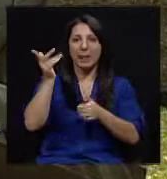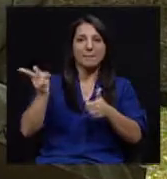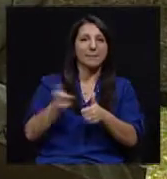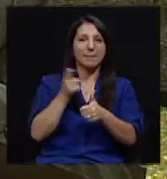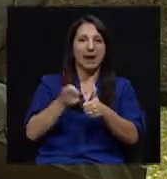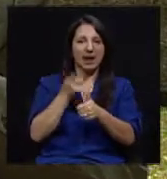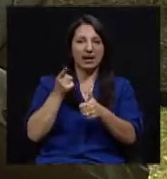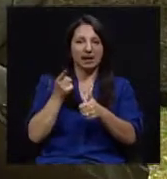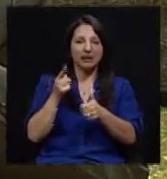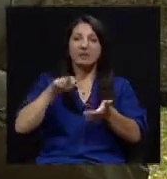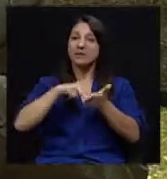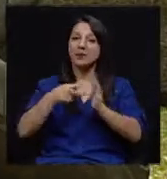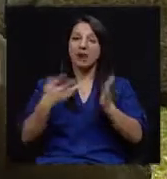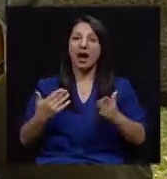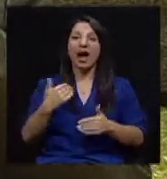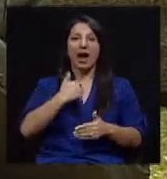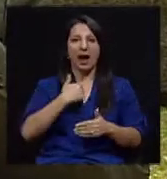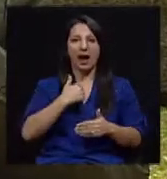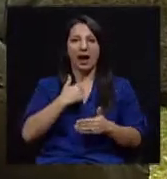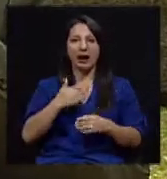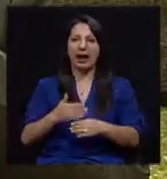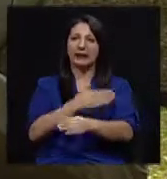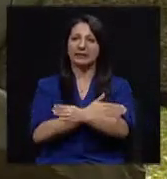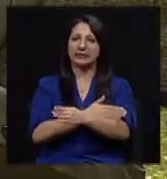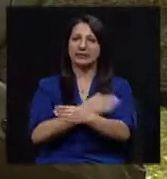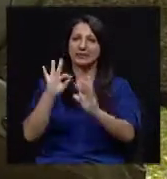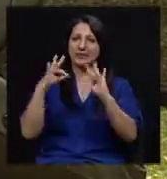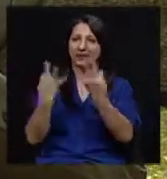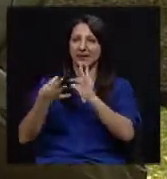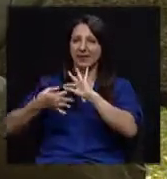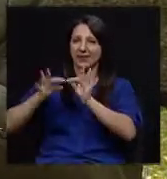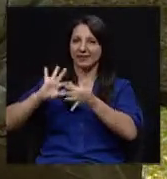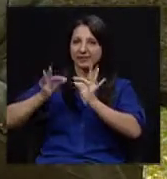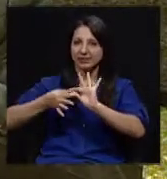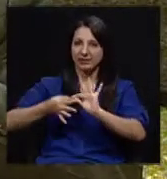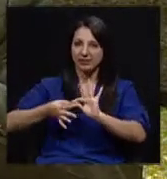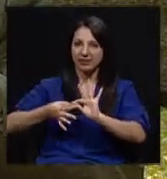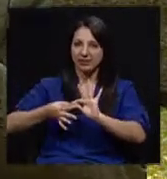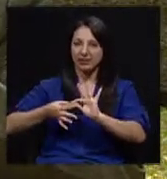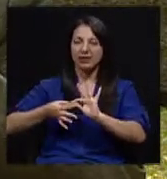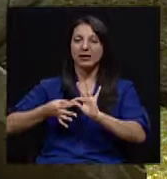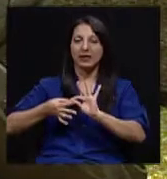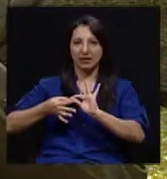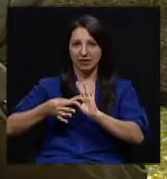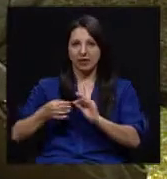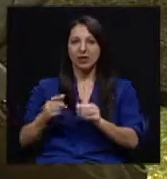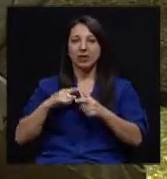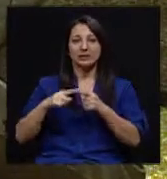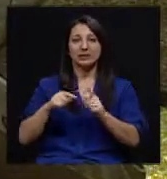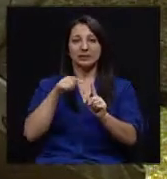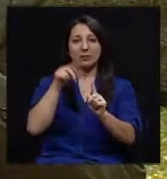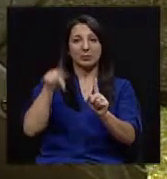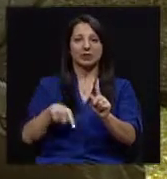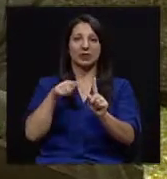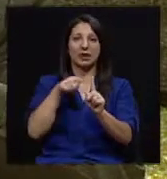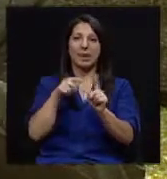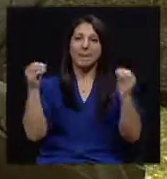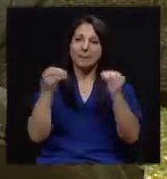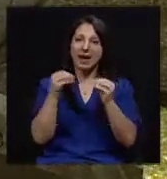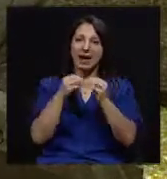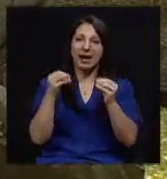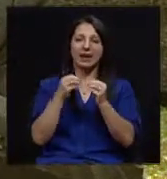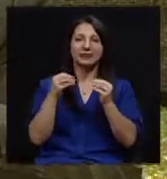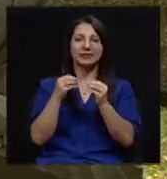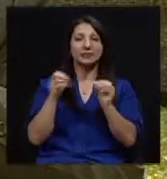primaria. Lo que significa que hay una predisposición familiar que pone a la persona en mayores